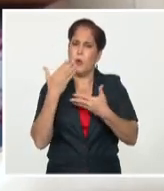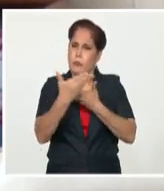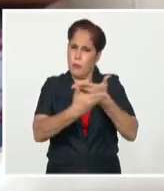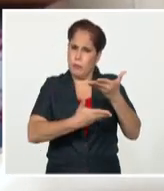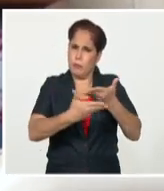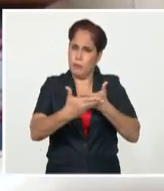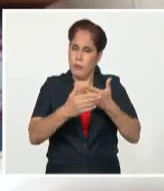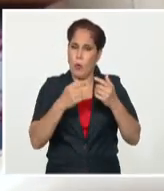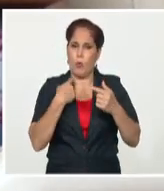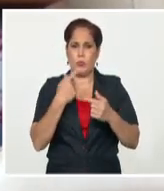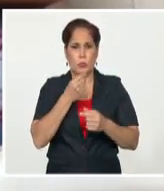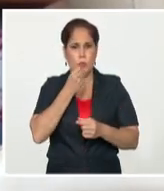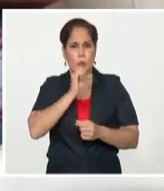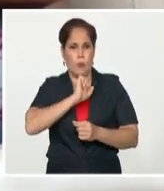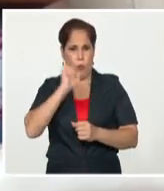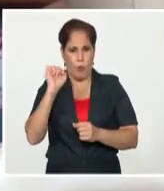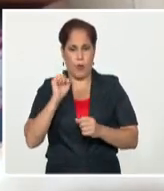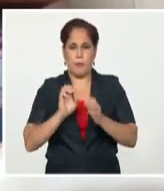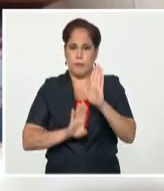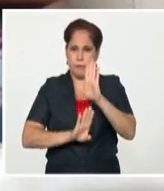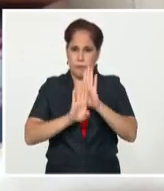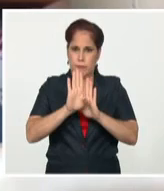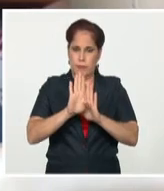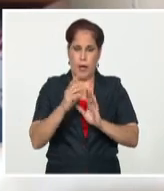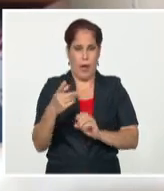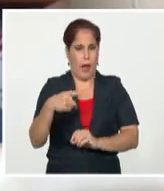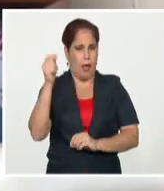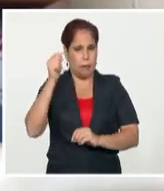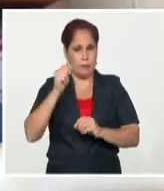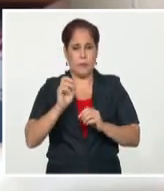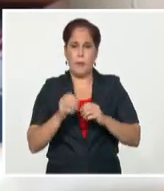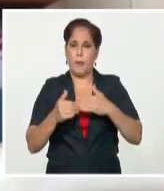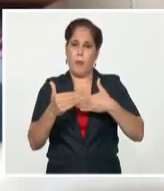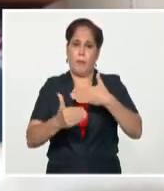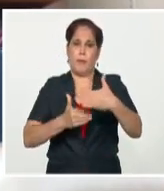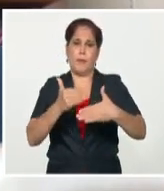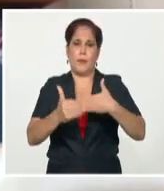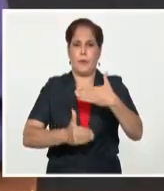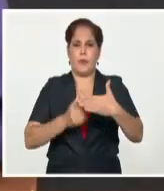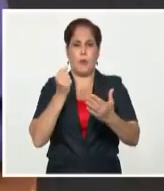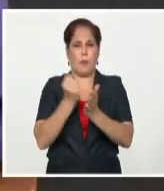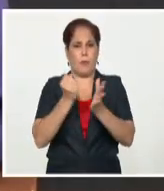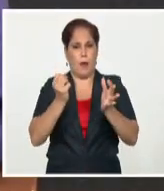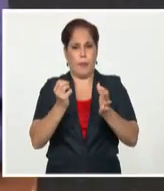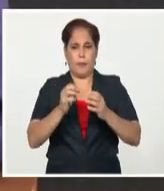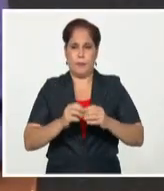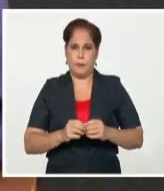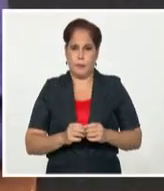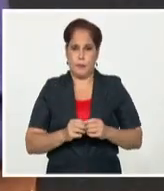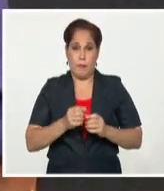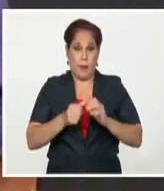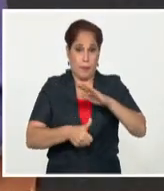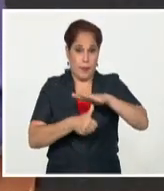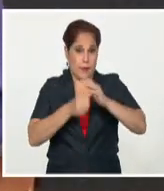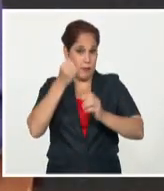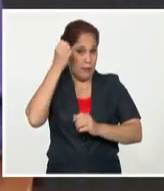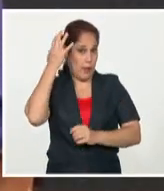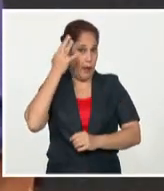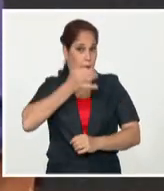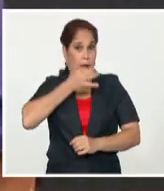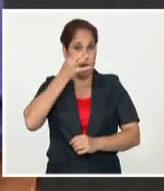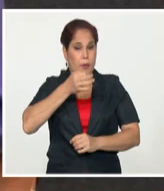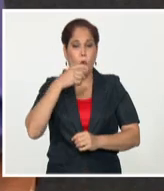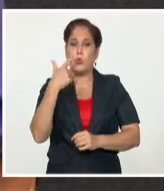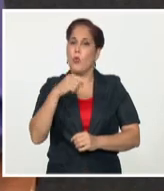que hayamos podido también avanzar lo más rápido posible en todos los procesos de aprobación. Miguel Díaz Canel reiteró que todos los